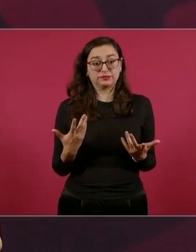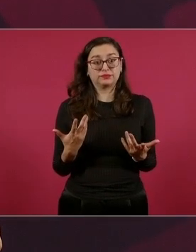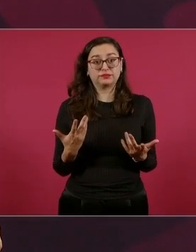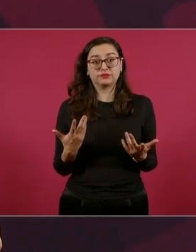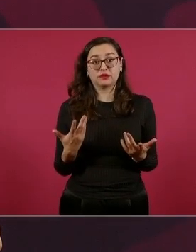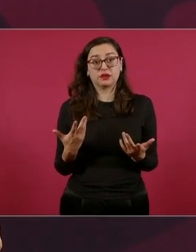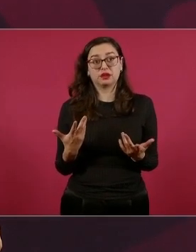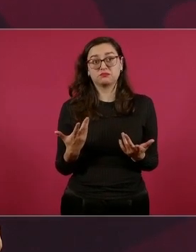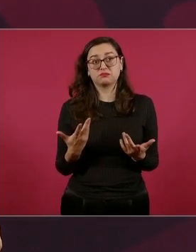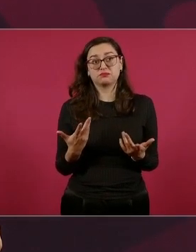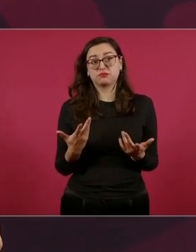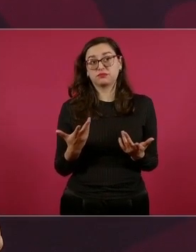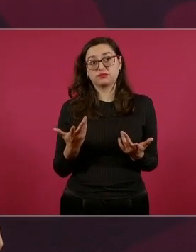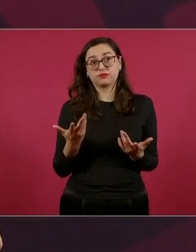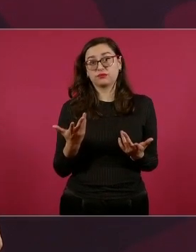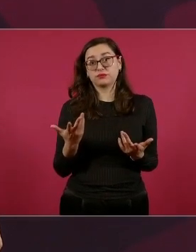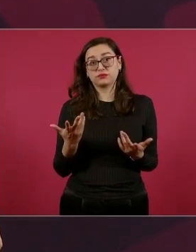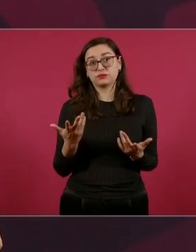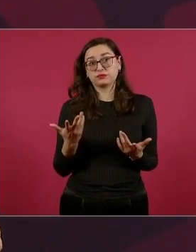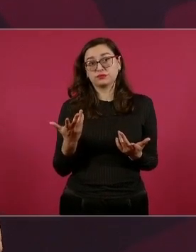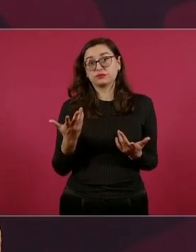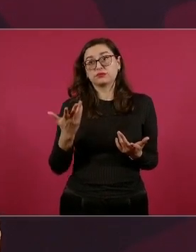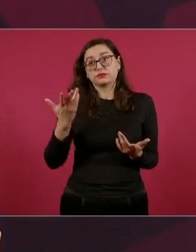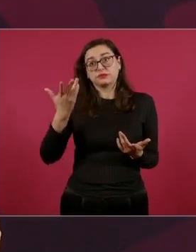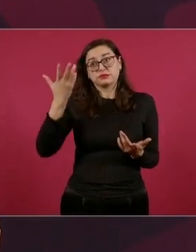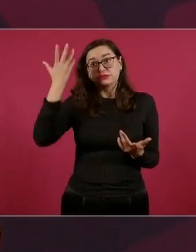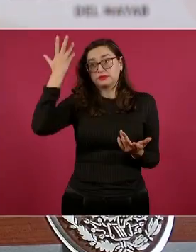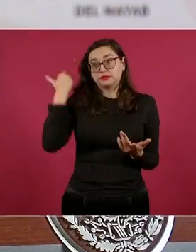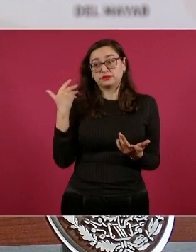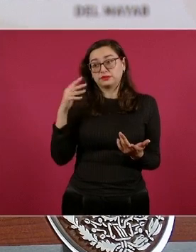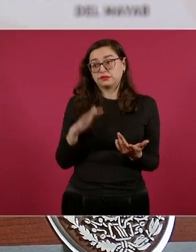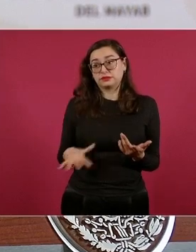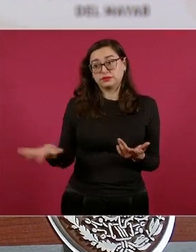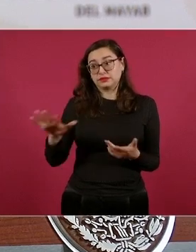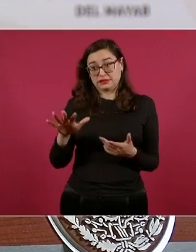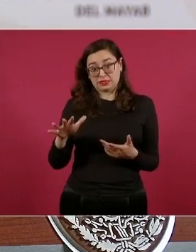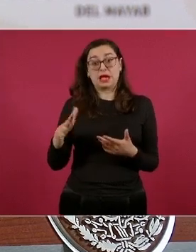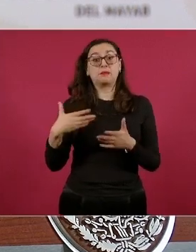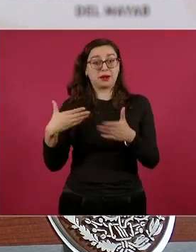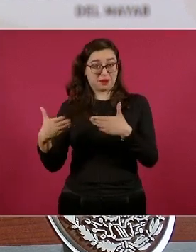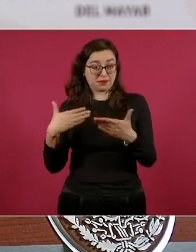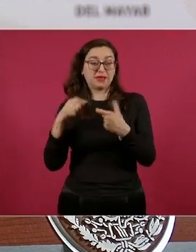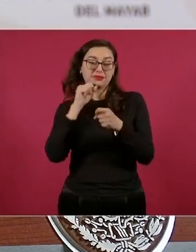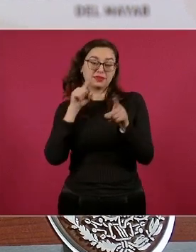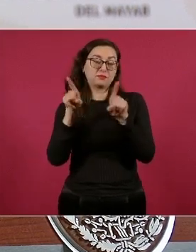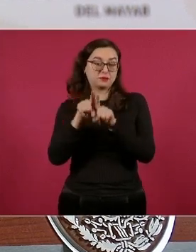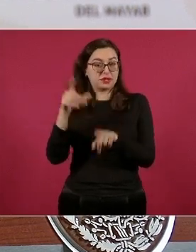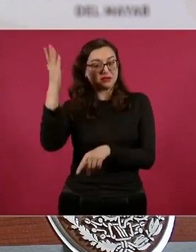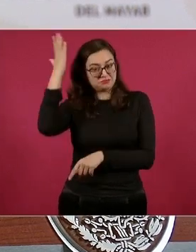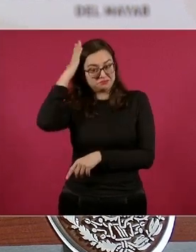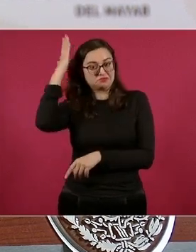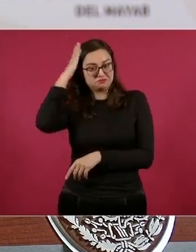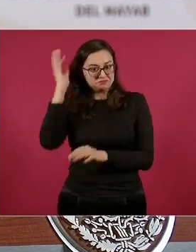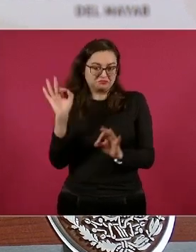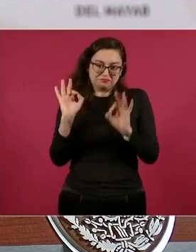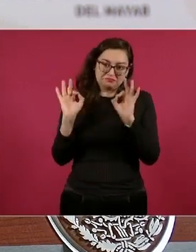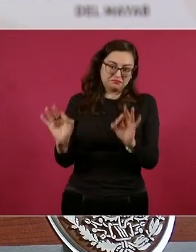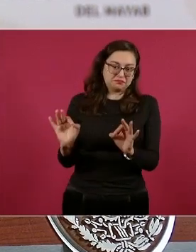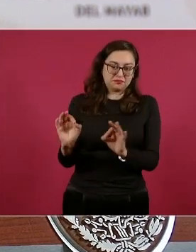Panamá un extraordinario dirigente, Omar Torrijo.